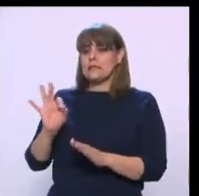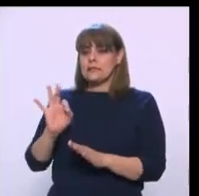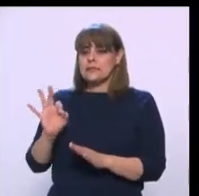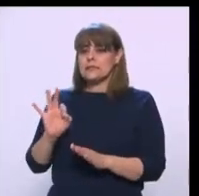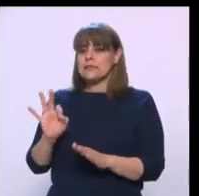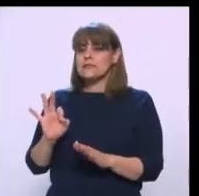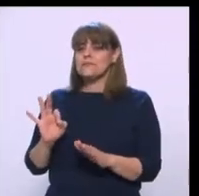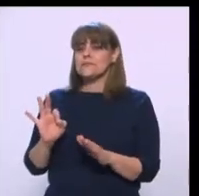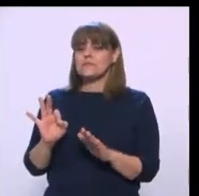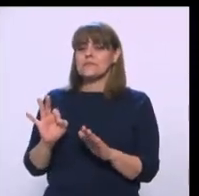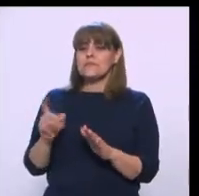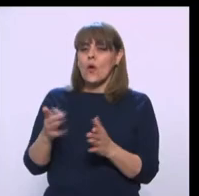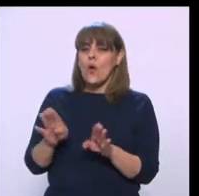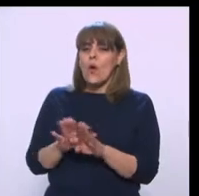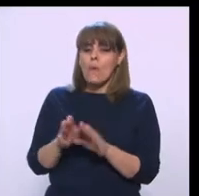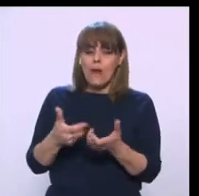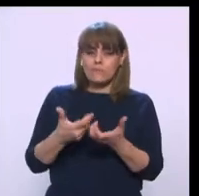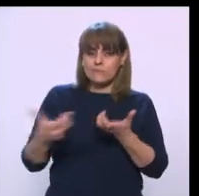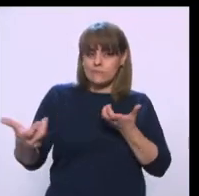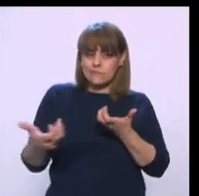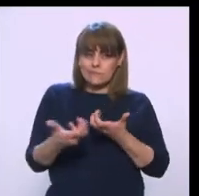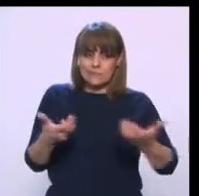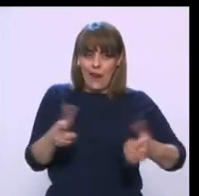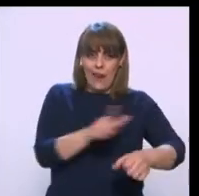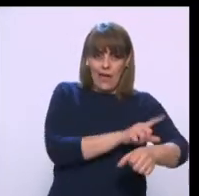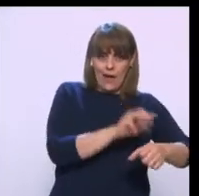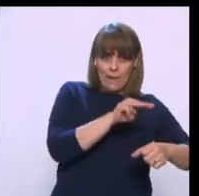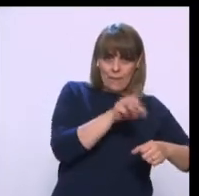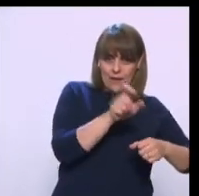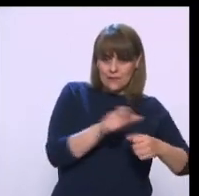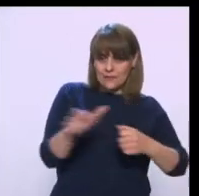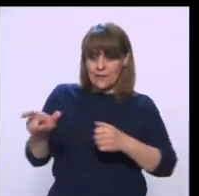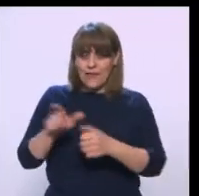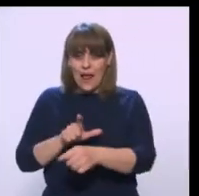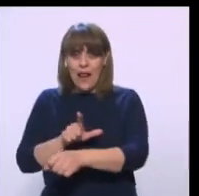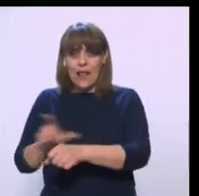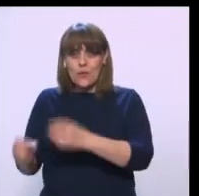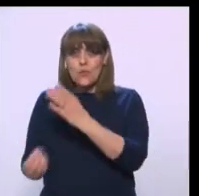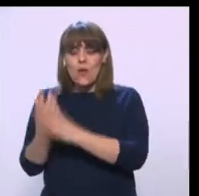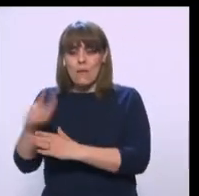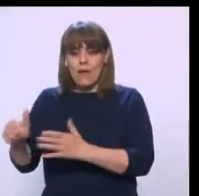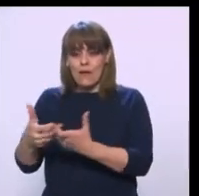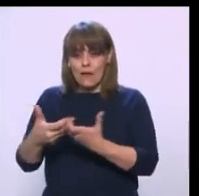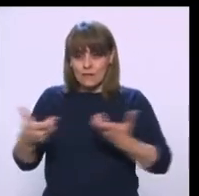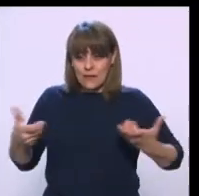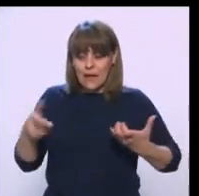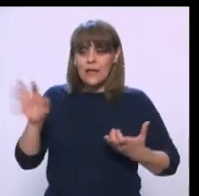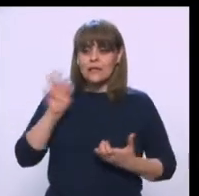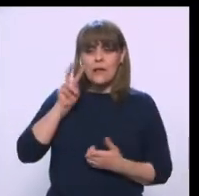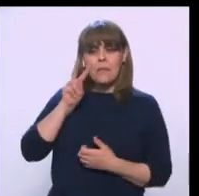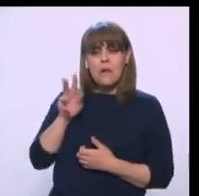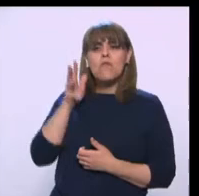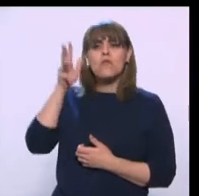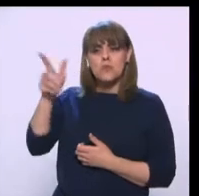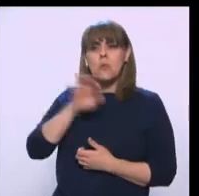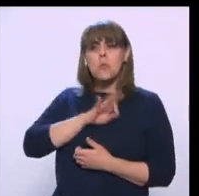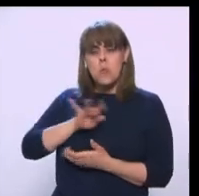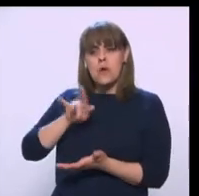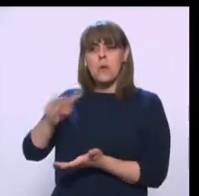distancias de lo que es la Liga MX, pero, pues, que a lo mejor ven que ahí puede haber mucho dinero más adelante.